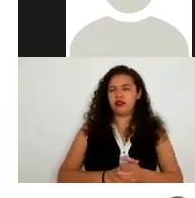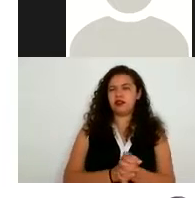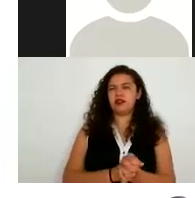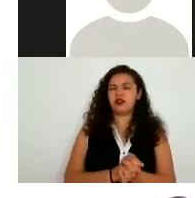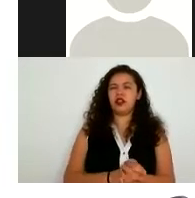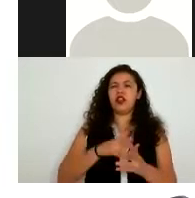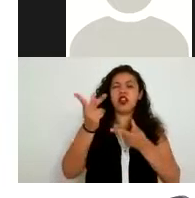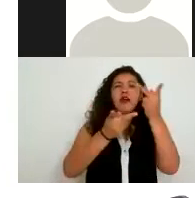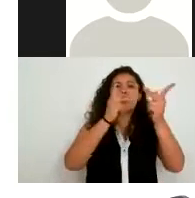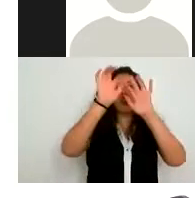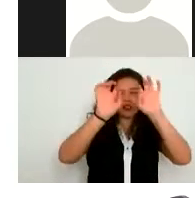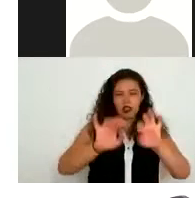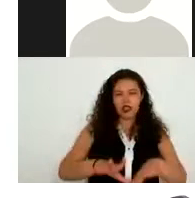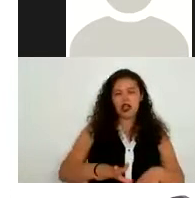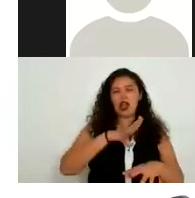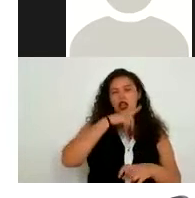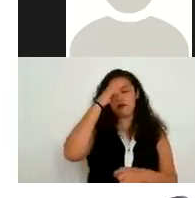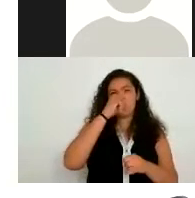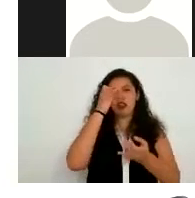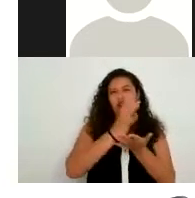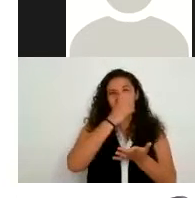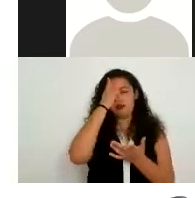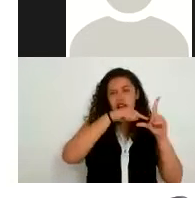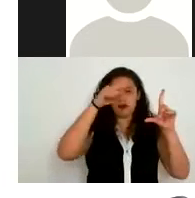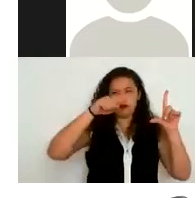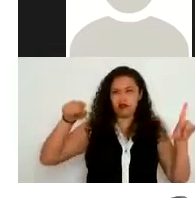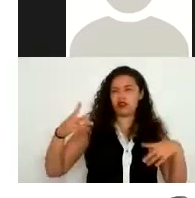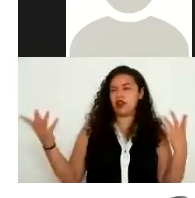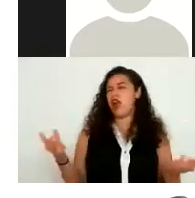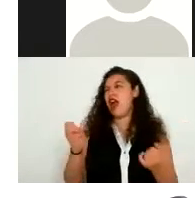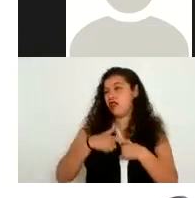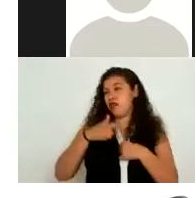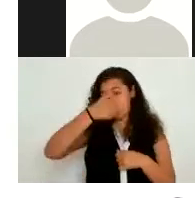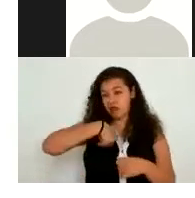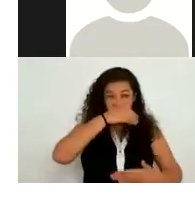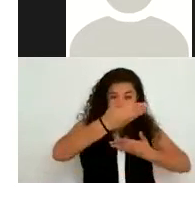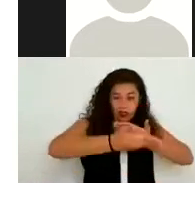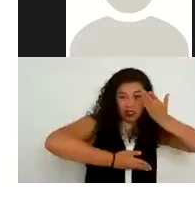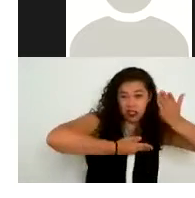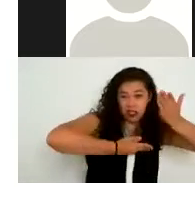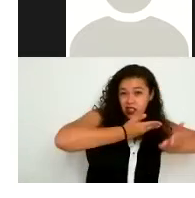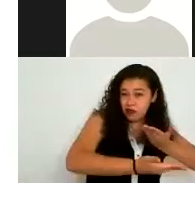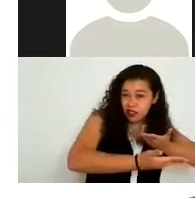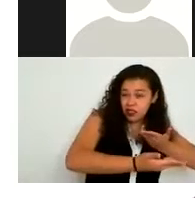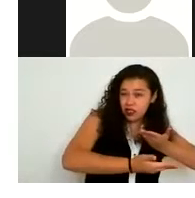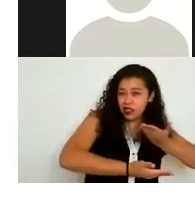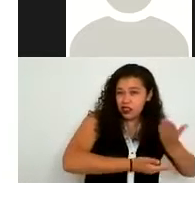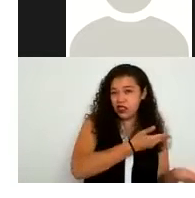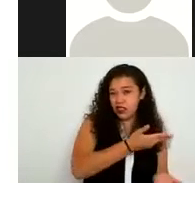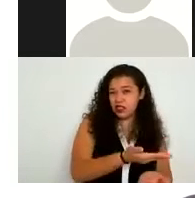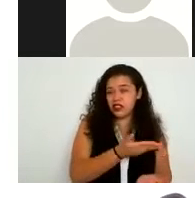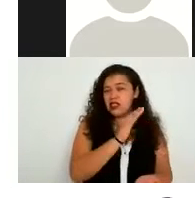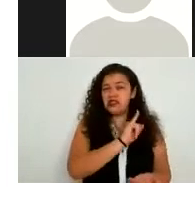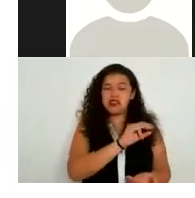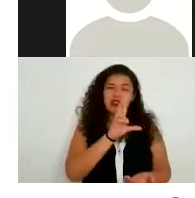solo para fines estadísticos no realmente para no dependen de ellos pues el dar o no el dar el servicio ok